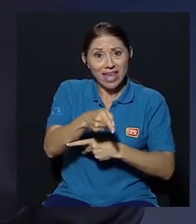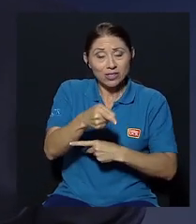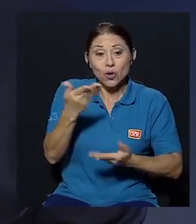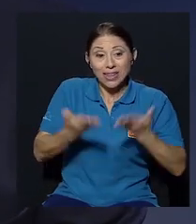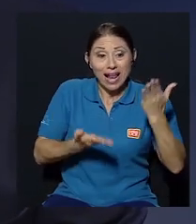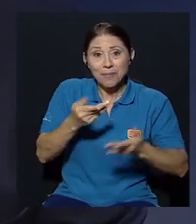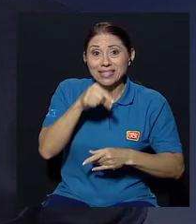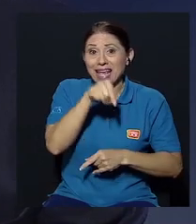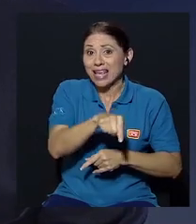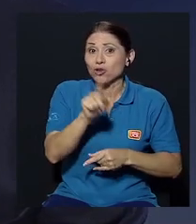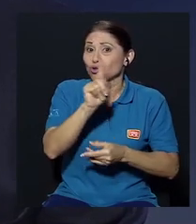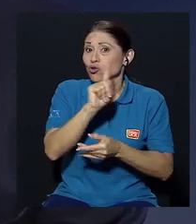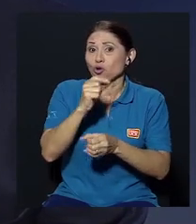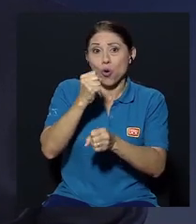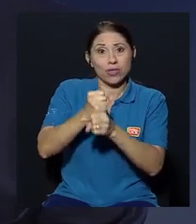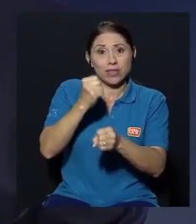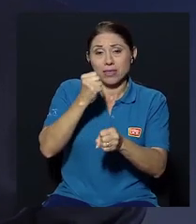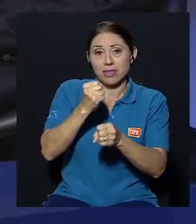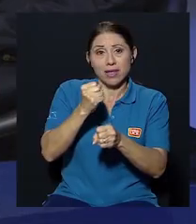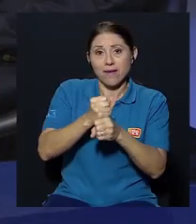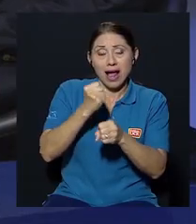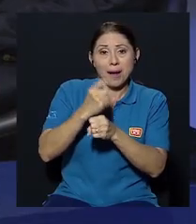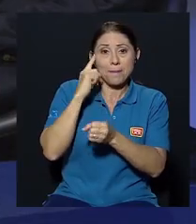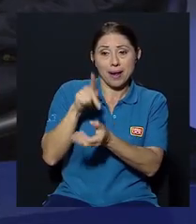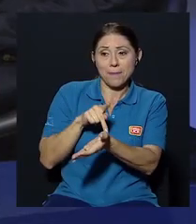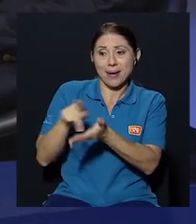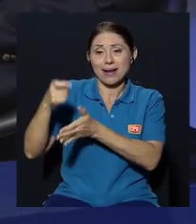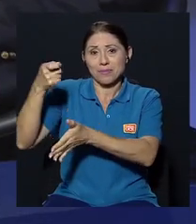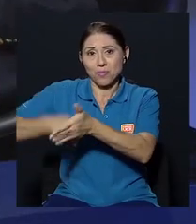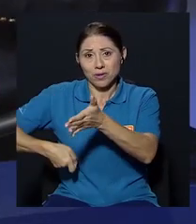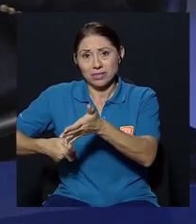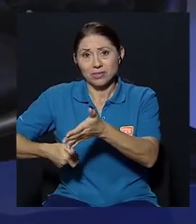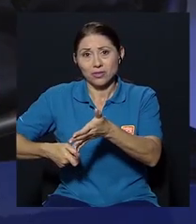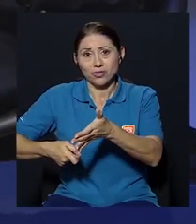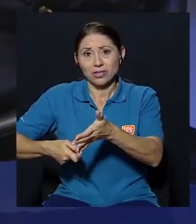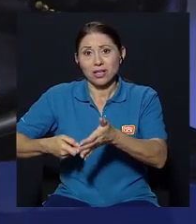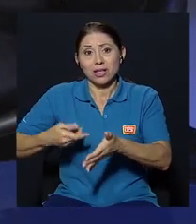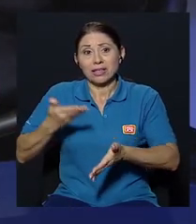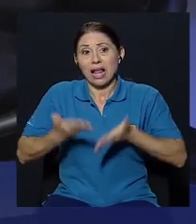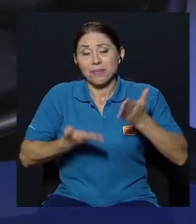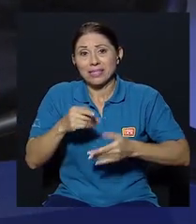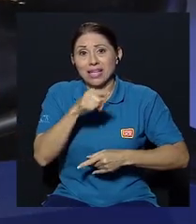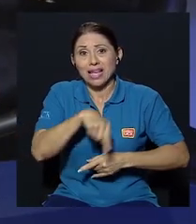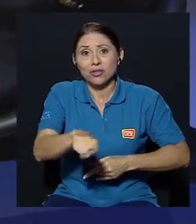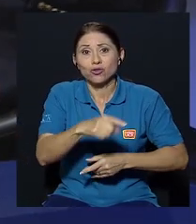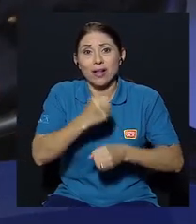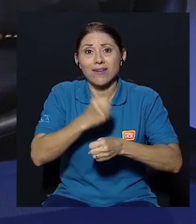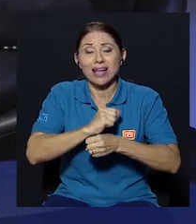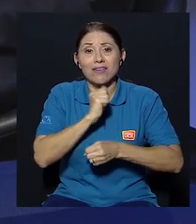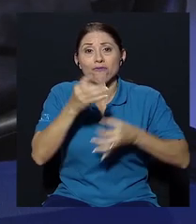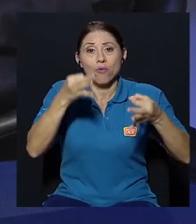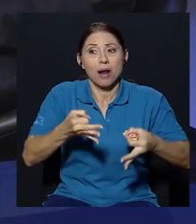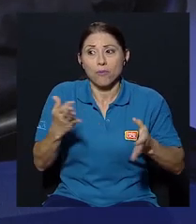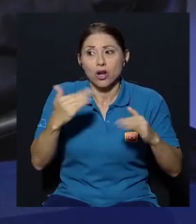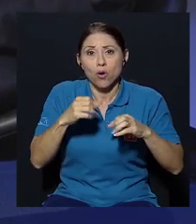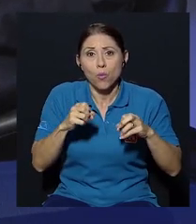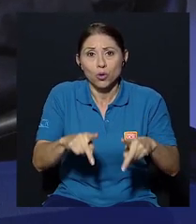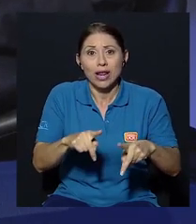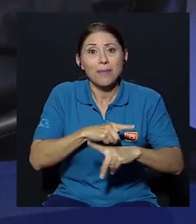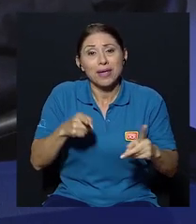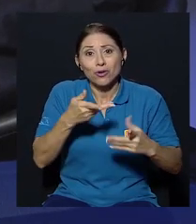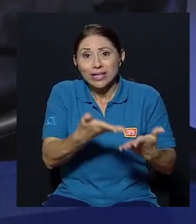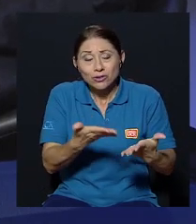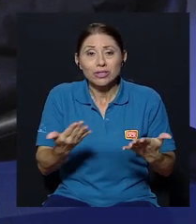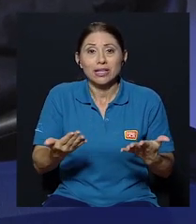desde el punto de vista tributario está en la informalidad pero y eso explica en parte la evasión pero esa es su prioridad está la